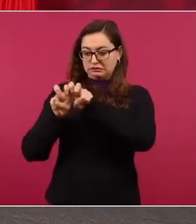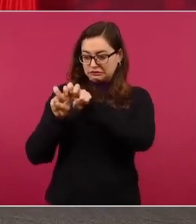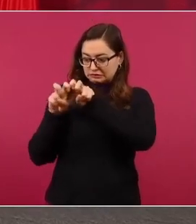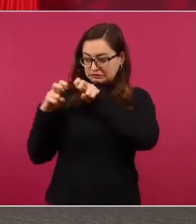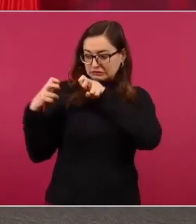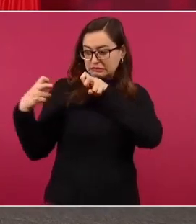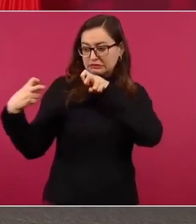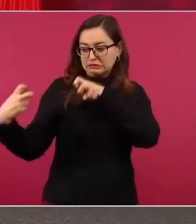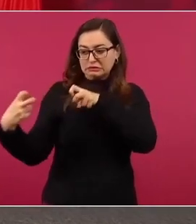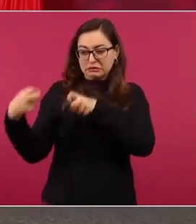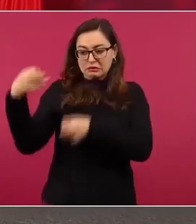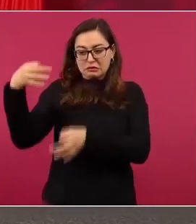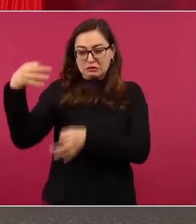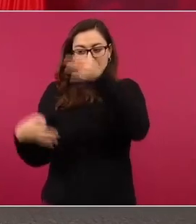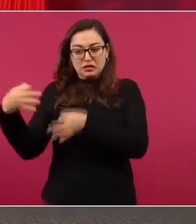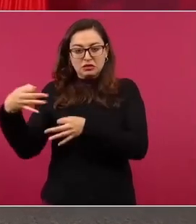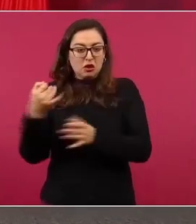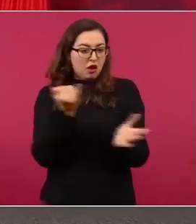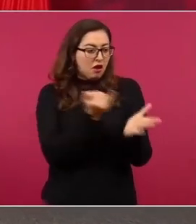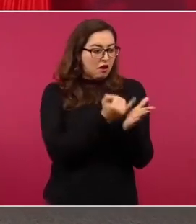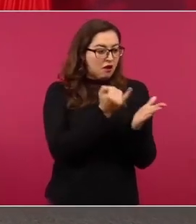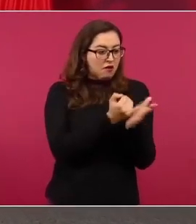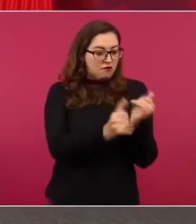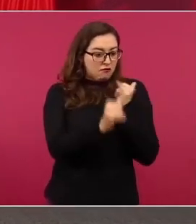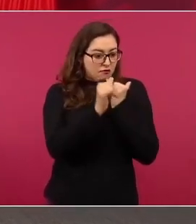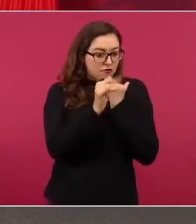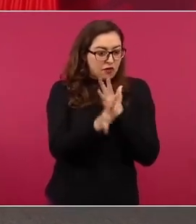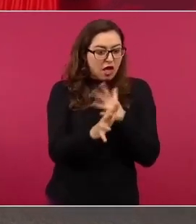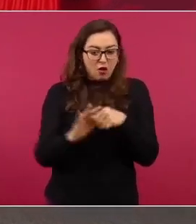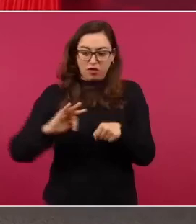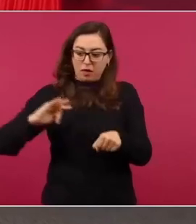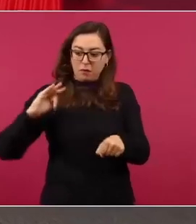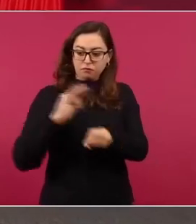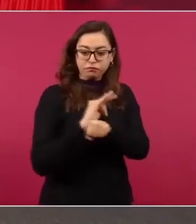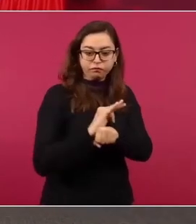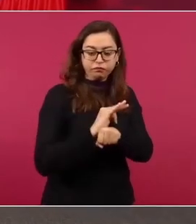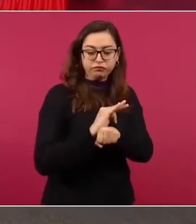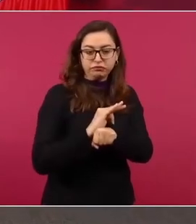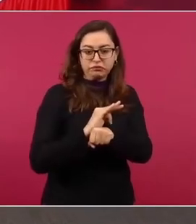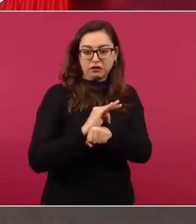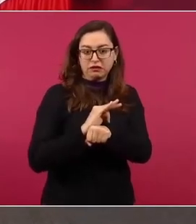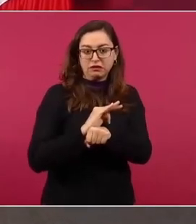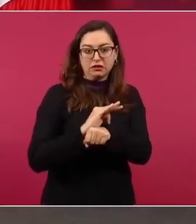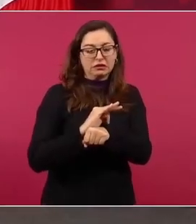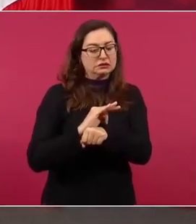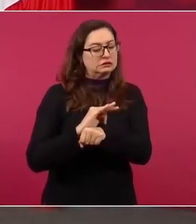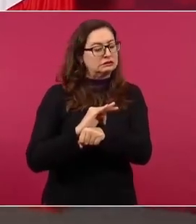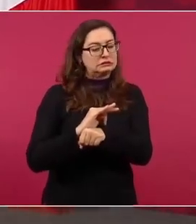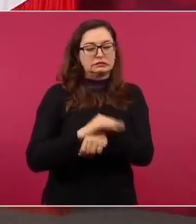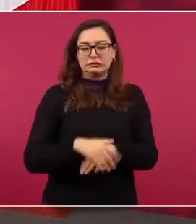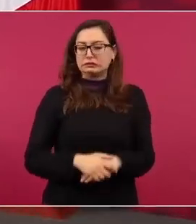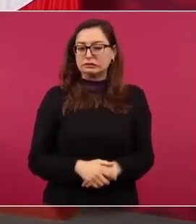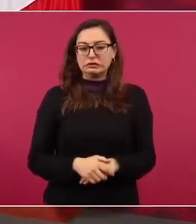defraudadores fiscales y a factureros, aunque